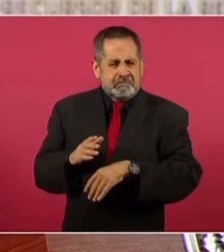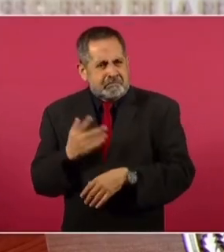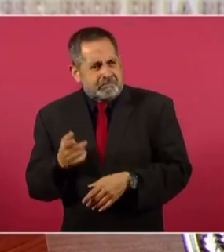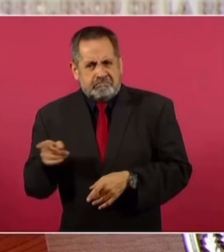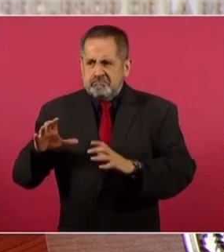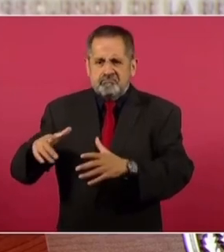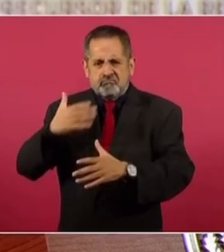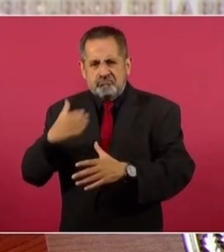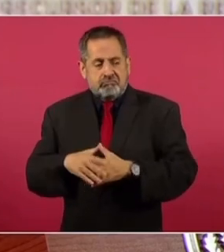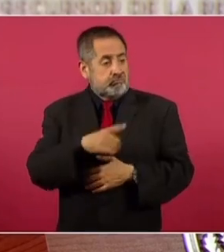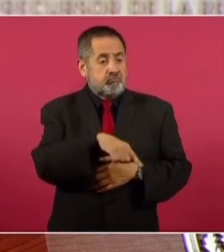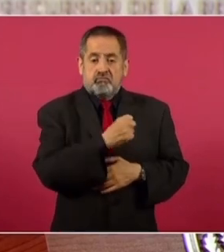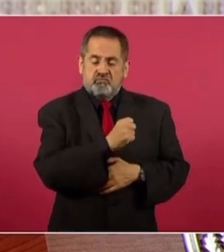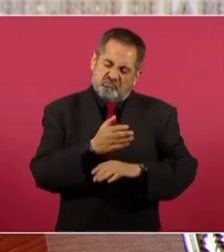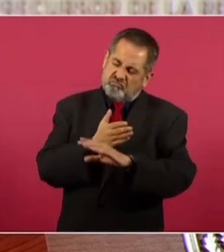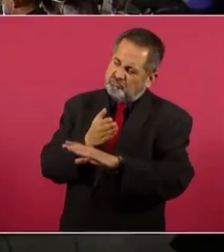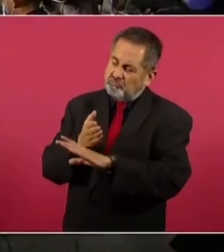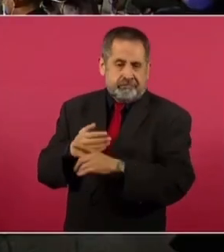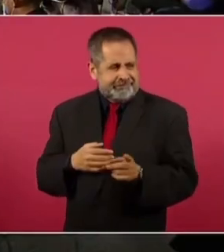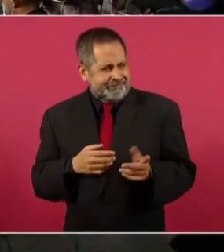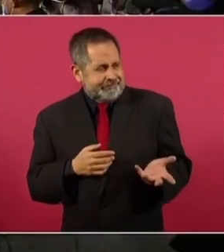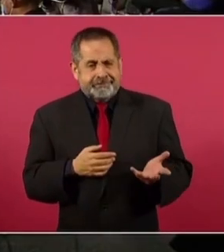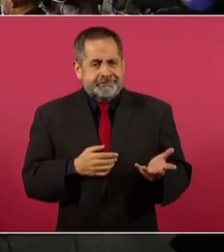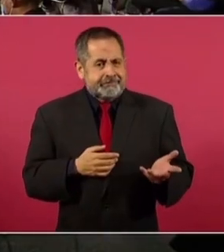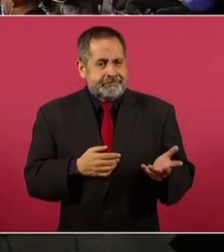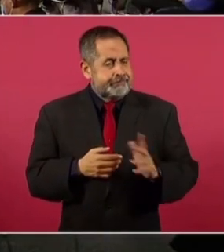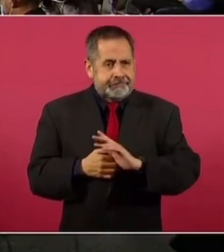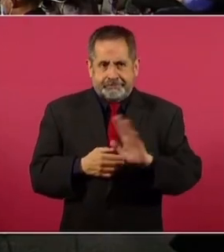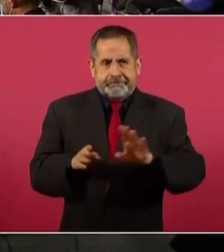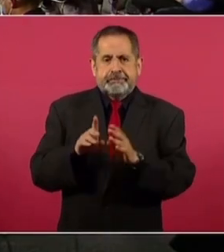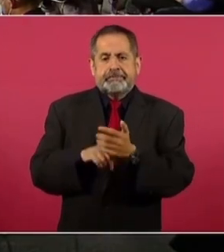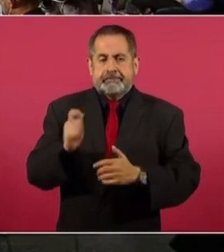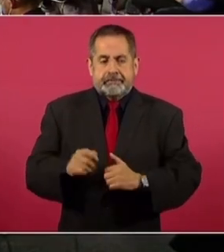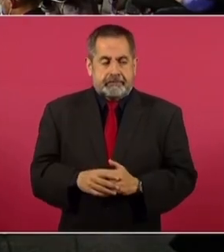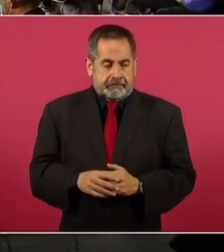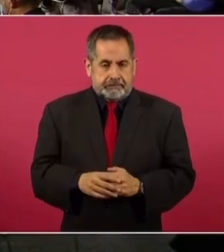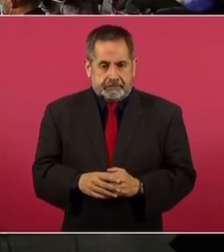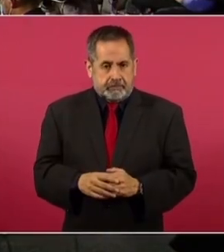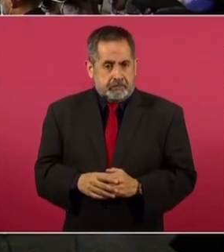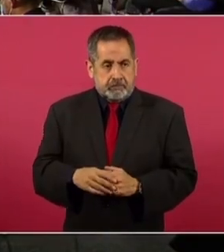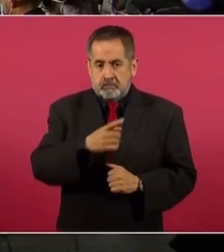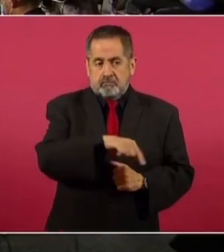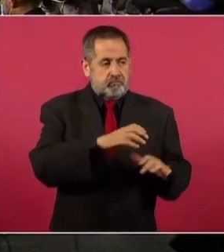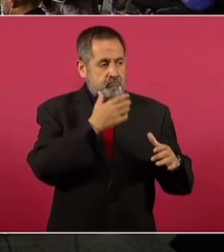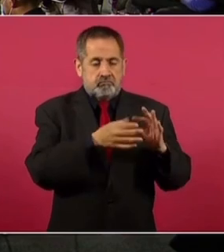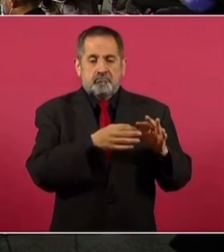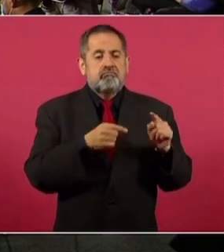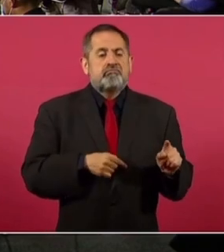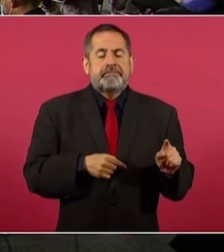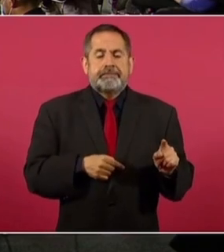de todo el conservadurismo. Y es un conservadurismo